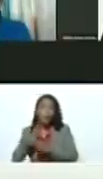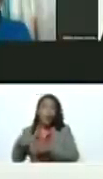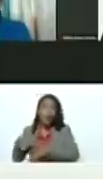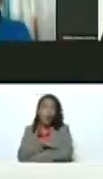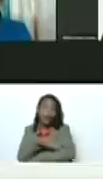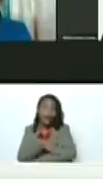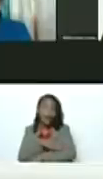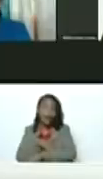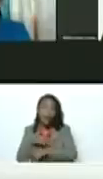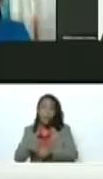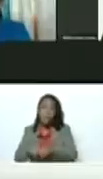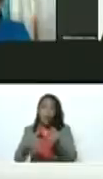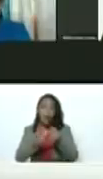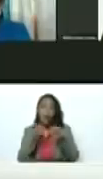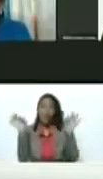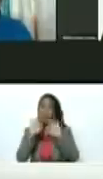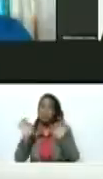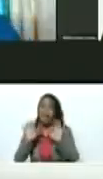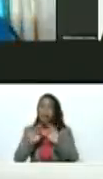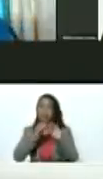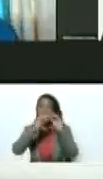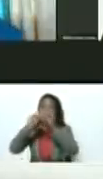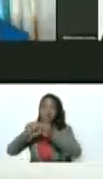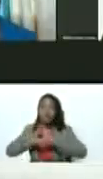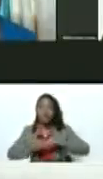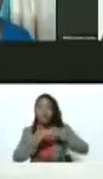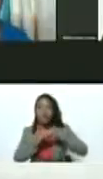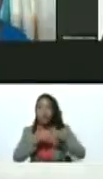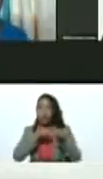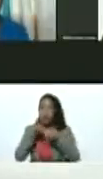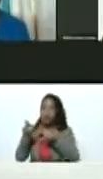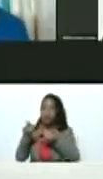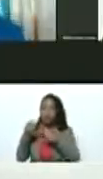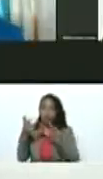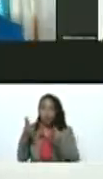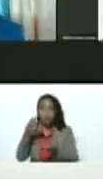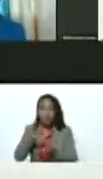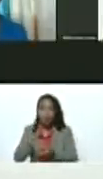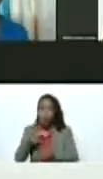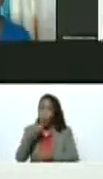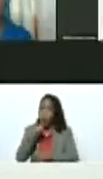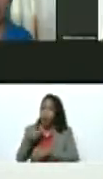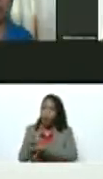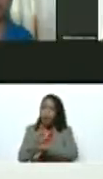está en el piso y nadie la ha arreglado y es que ese estado no tiene gobernador